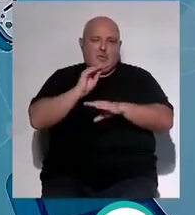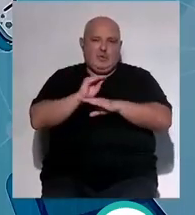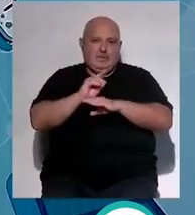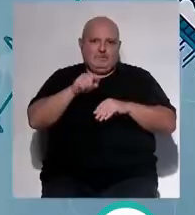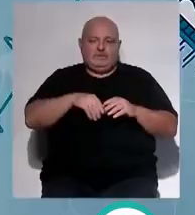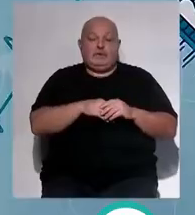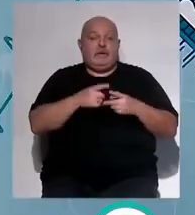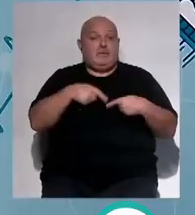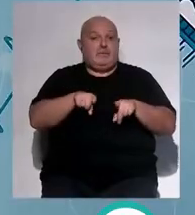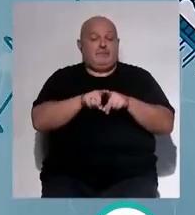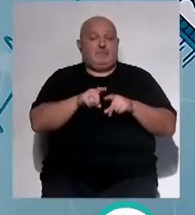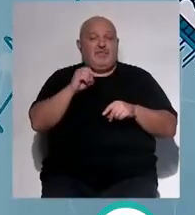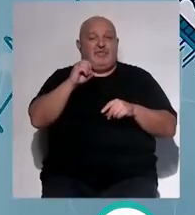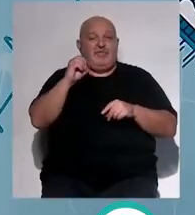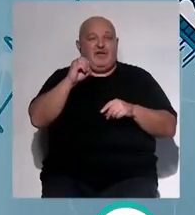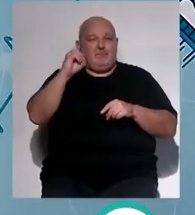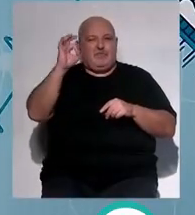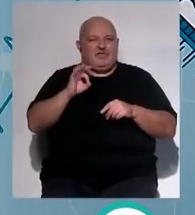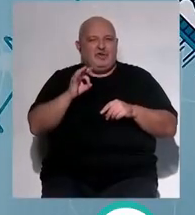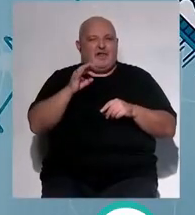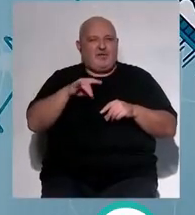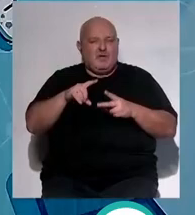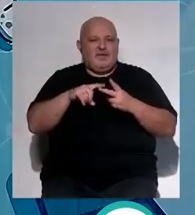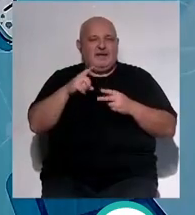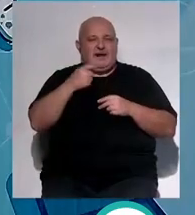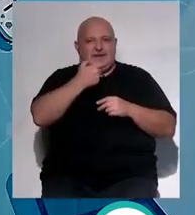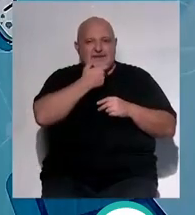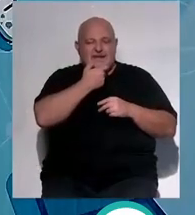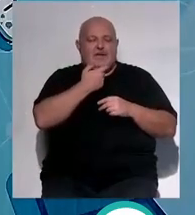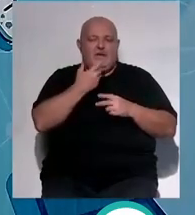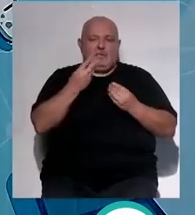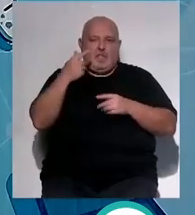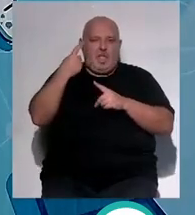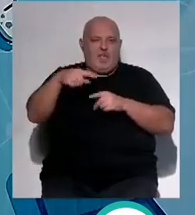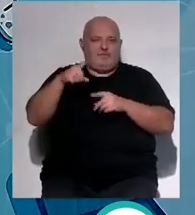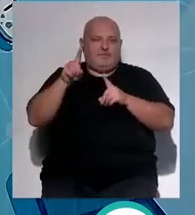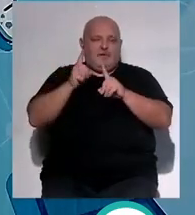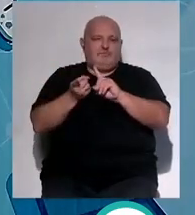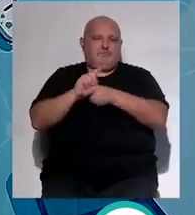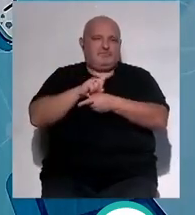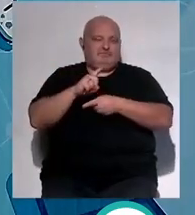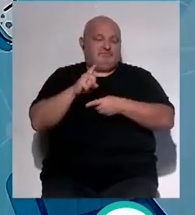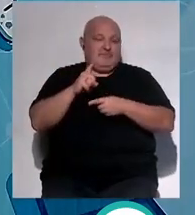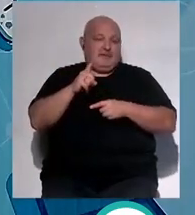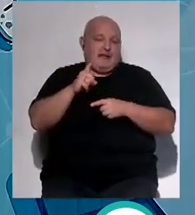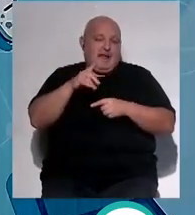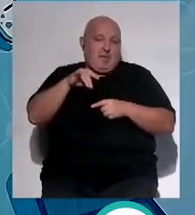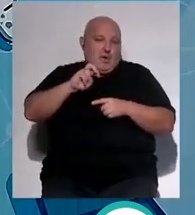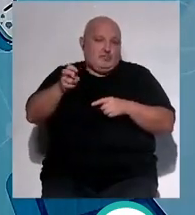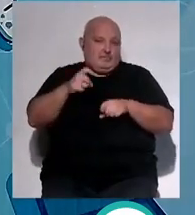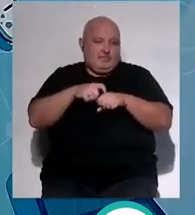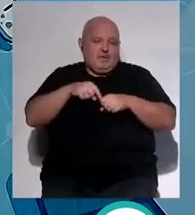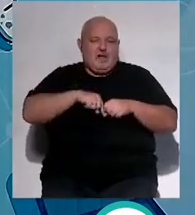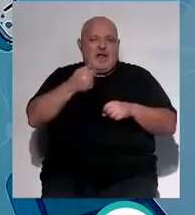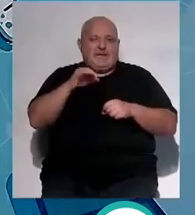cuidado igual que los 0% azúcares las galletas vienen cargadas edulcorantes al final lo que te va a provocar es un montón de